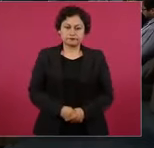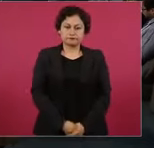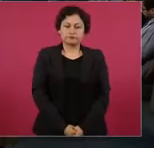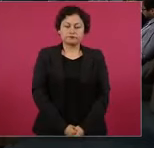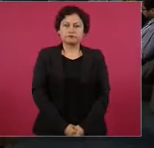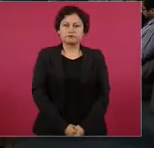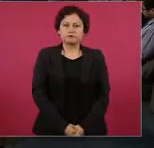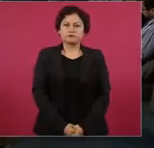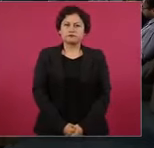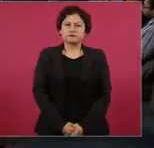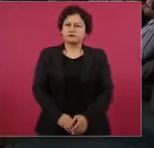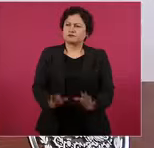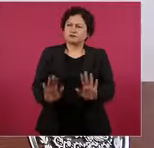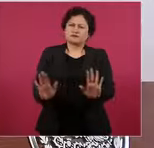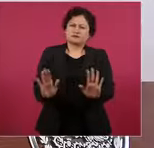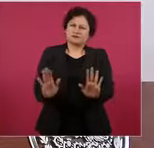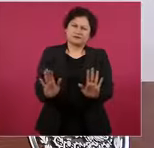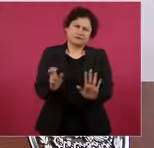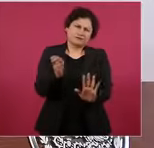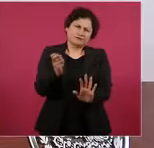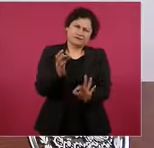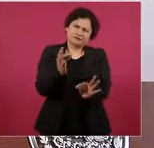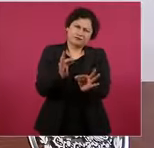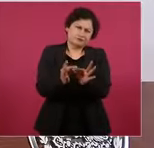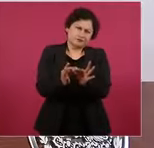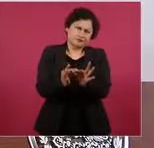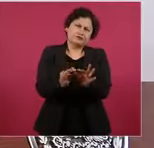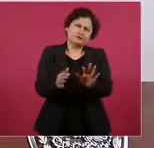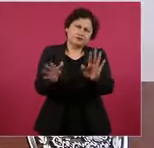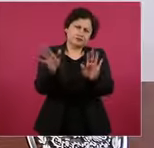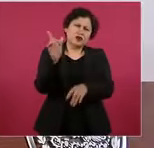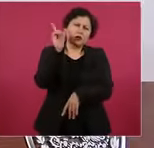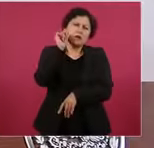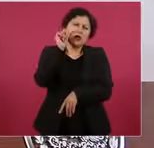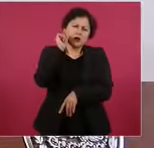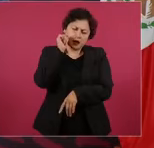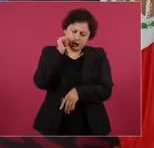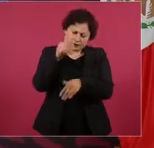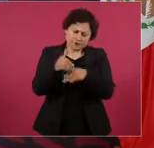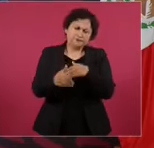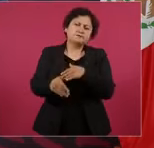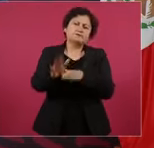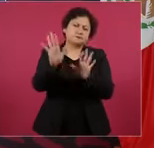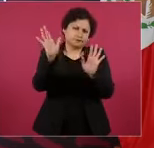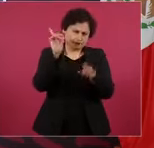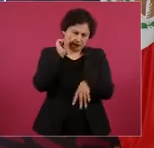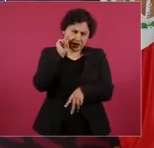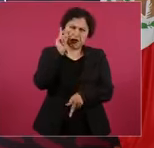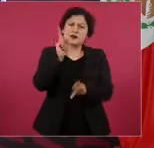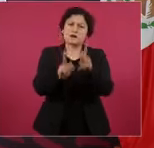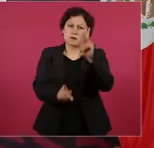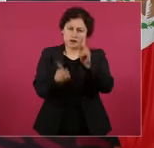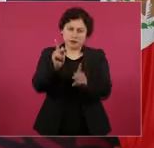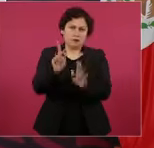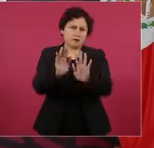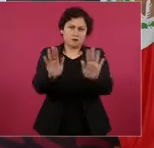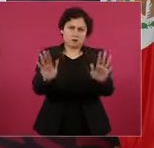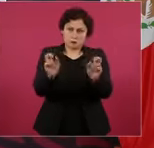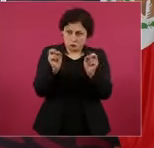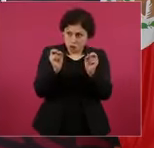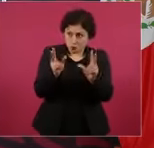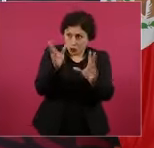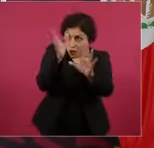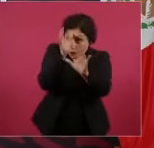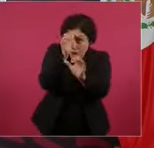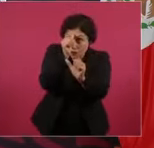Nada más hasta aquí quedamos, ya mañana, nos falta tiempo, mañana hablamos, nada más hasta ahí. ¿Les parece